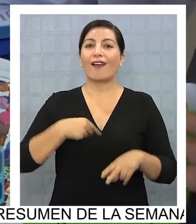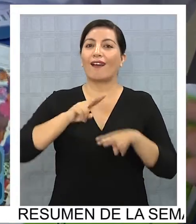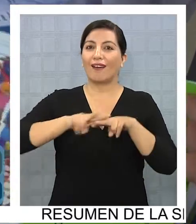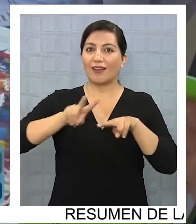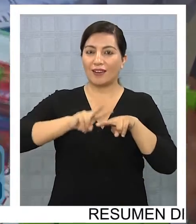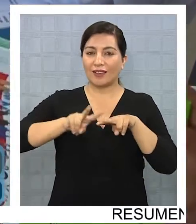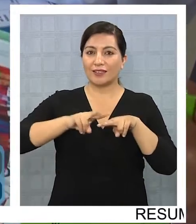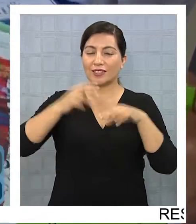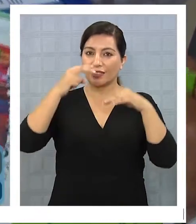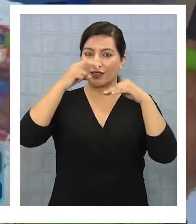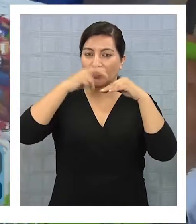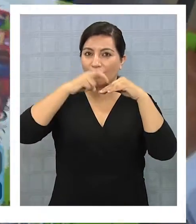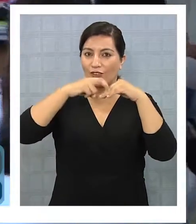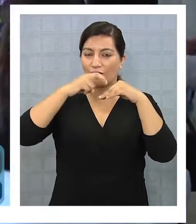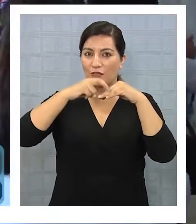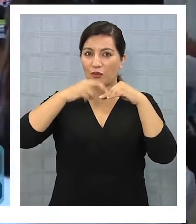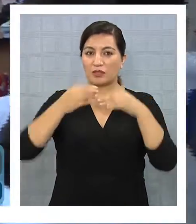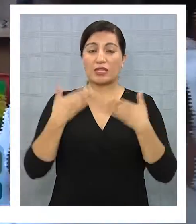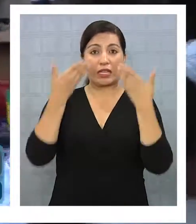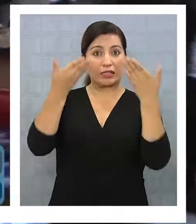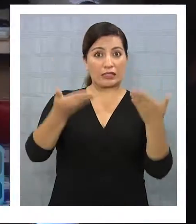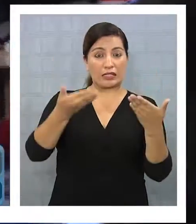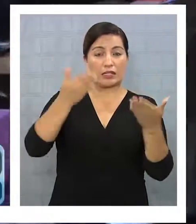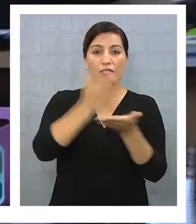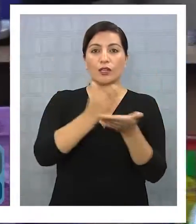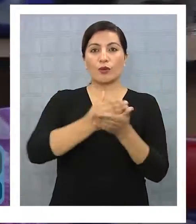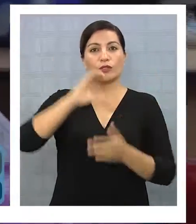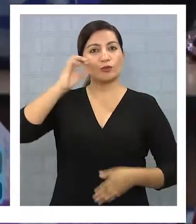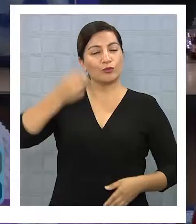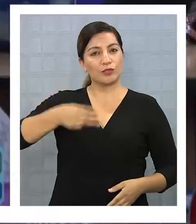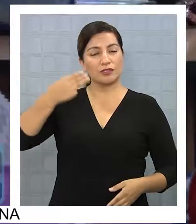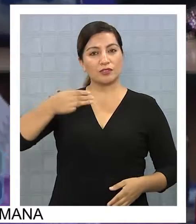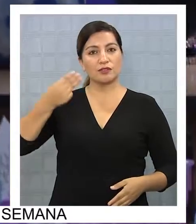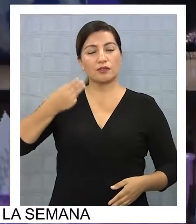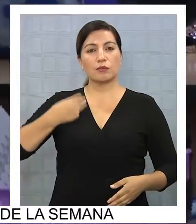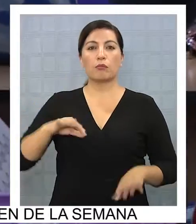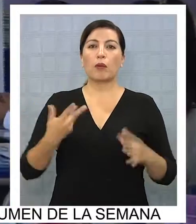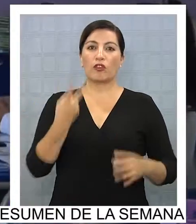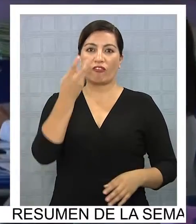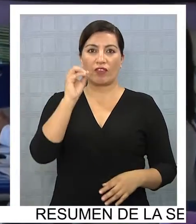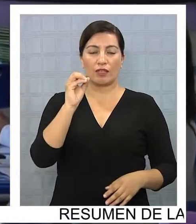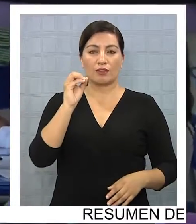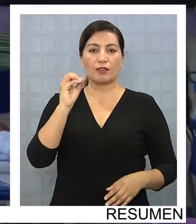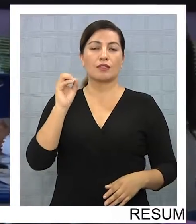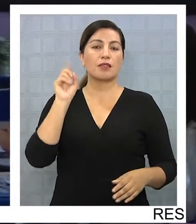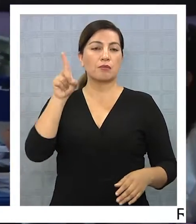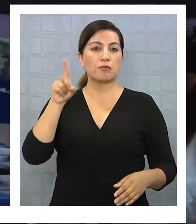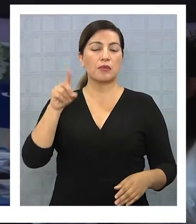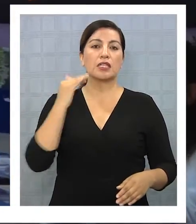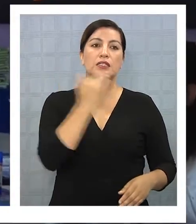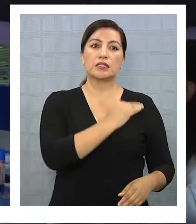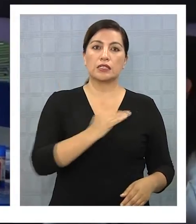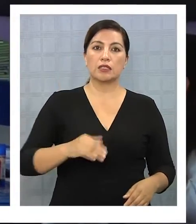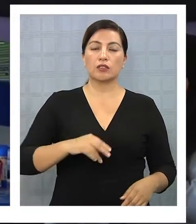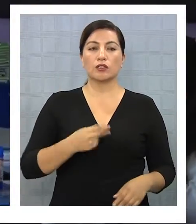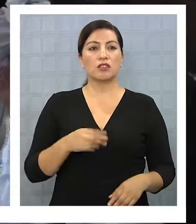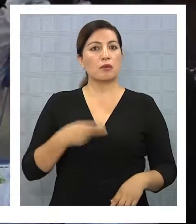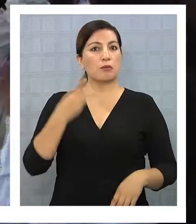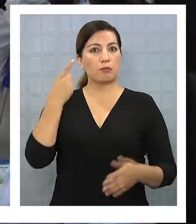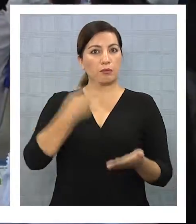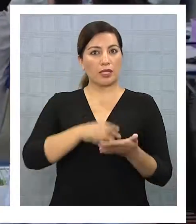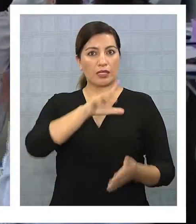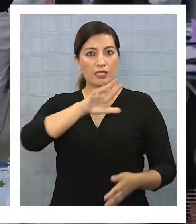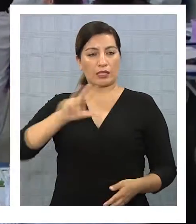de estas herramientas a las escuelas municipalizadas, favoreciendo a 20.000 estudiantes y 1.500 docentes.